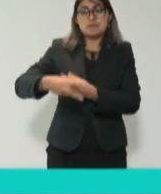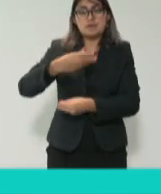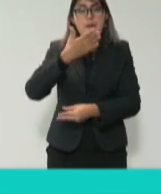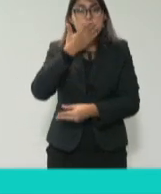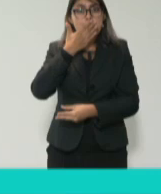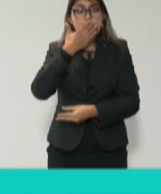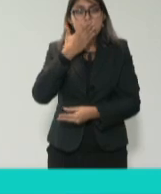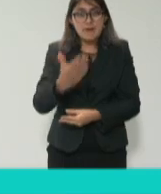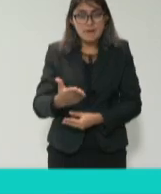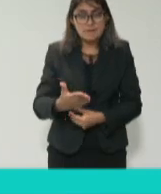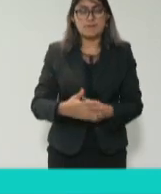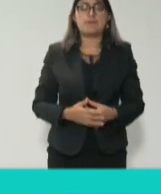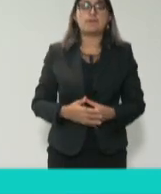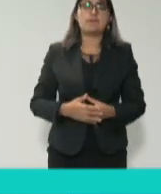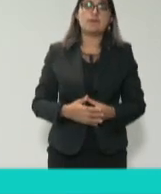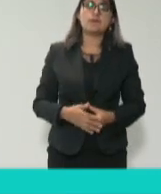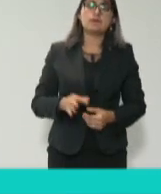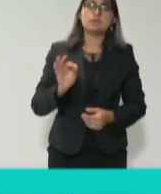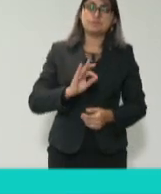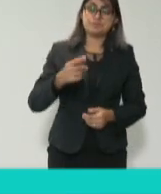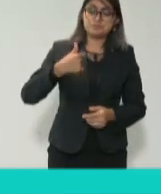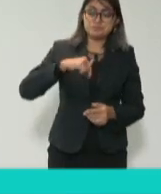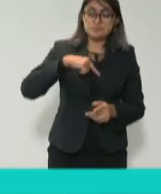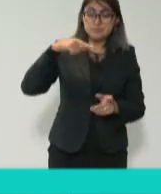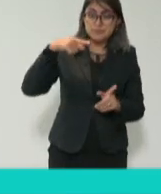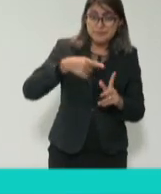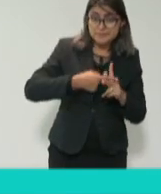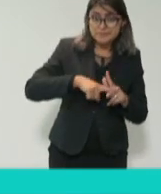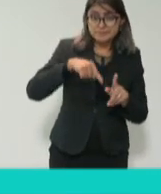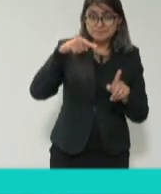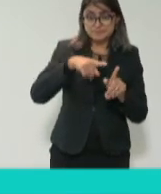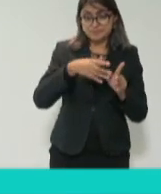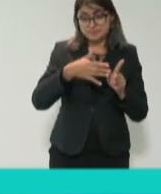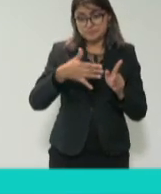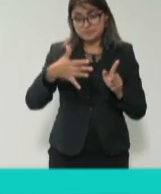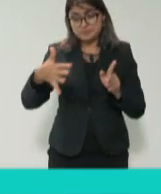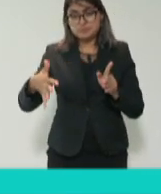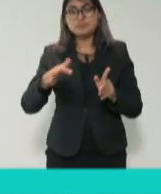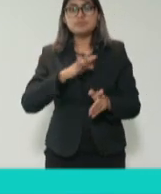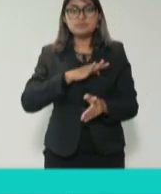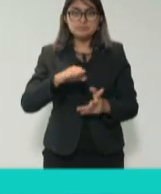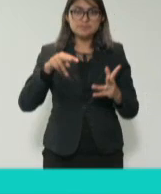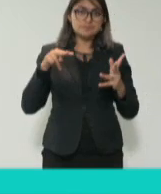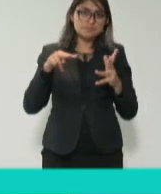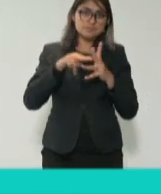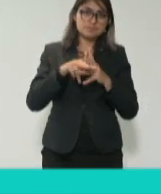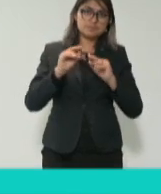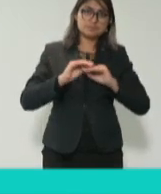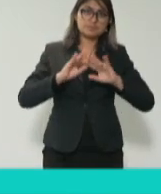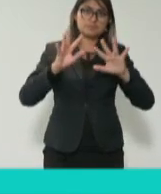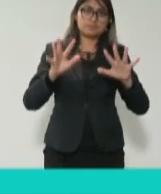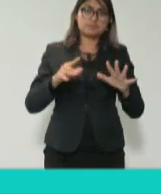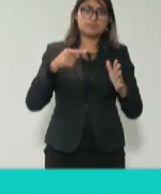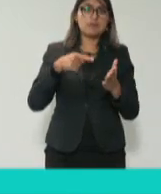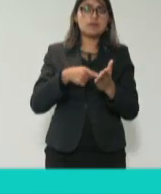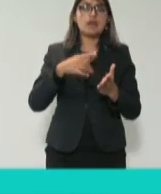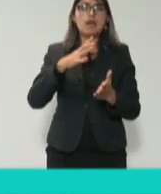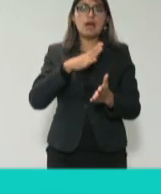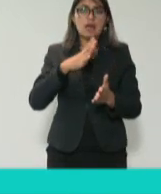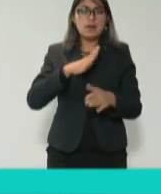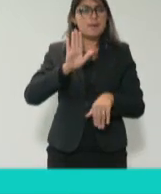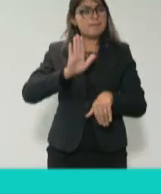a empezar también a generar todos los mecanismos que necesitamos para crear esta transparencia, donde ahora sí aplique el más